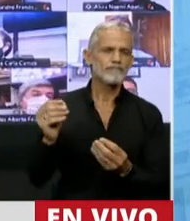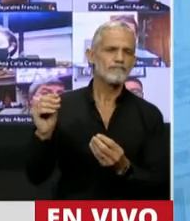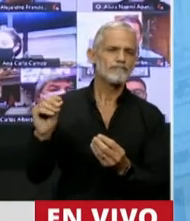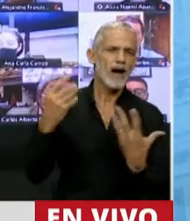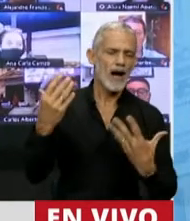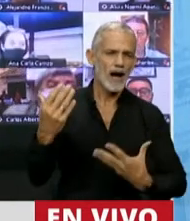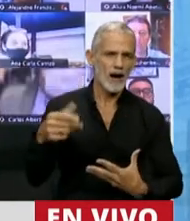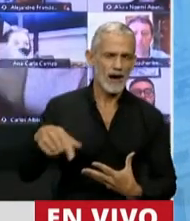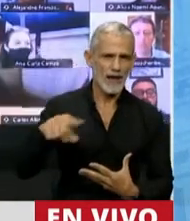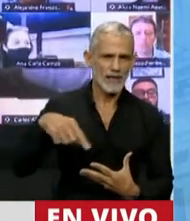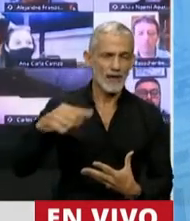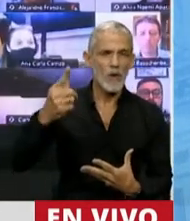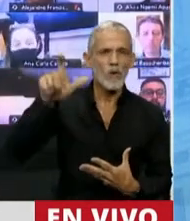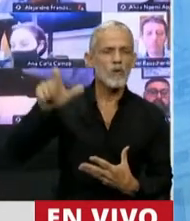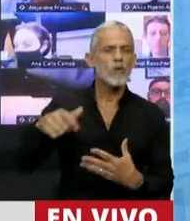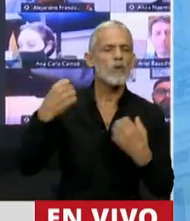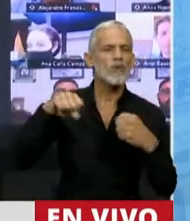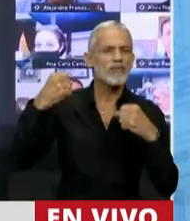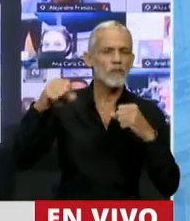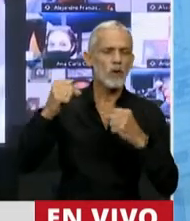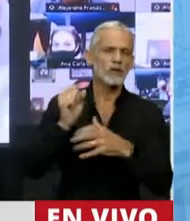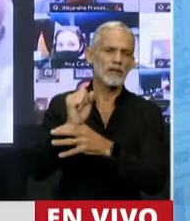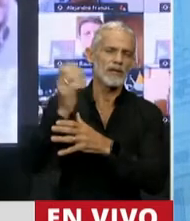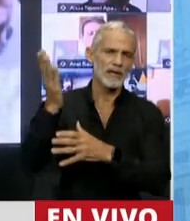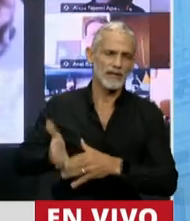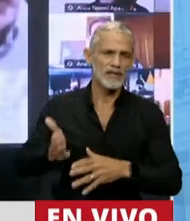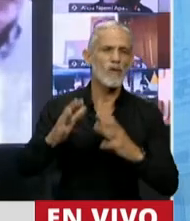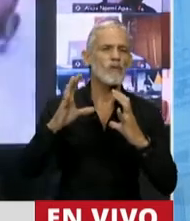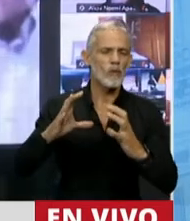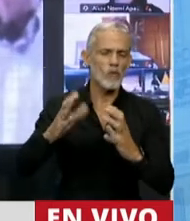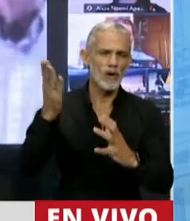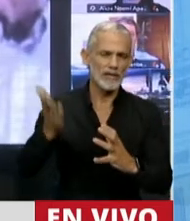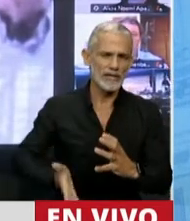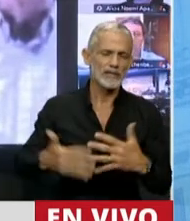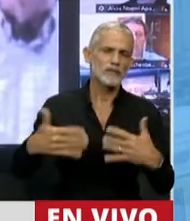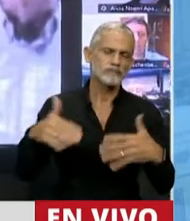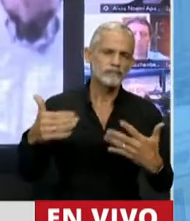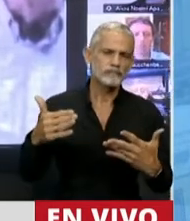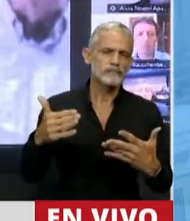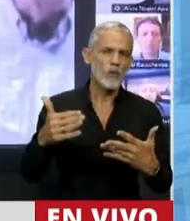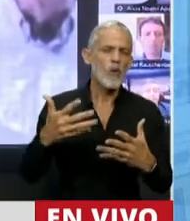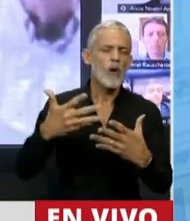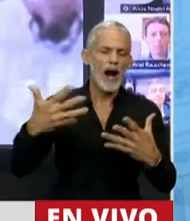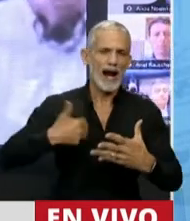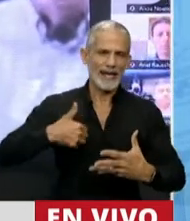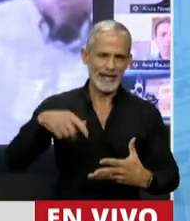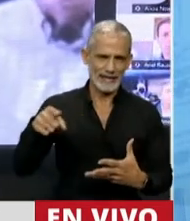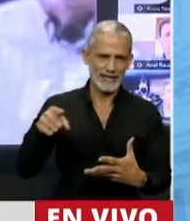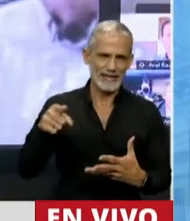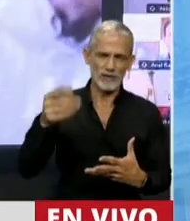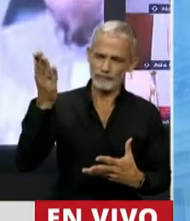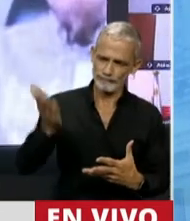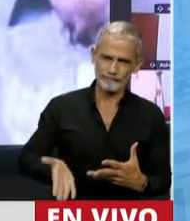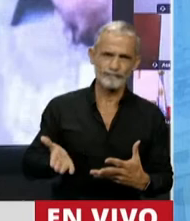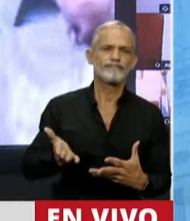un gran deportista, un gran futbolista y un gran argentino como fue